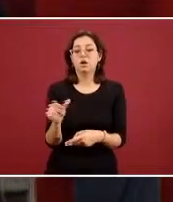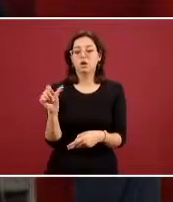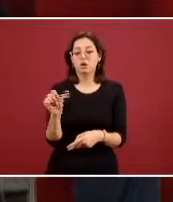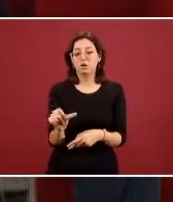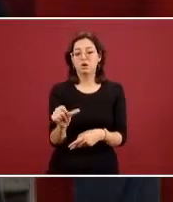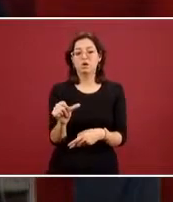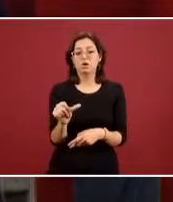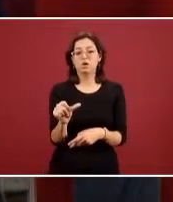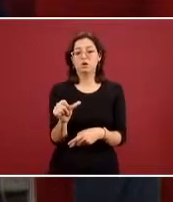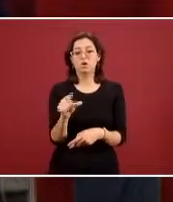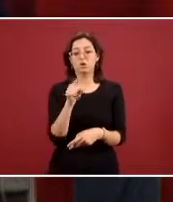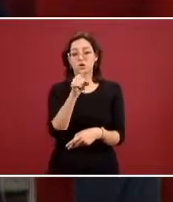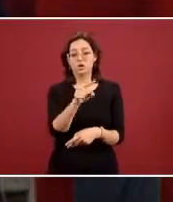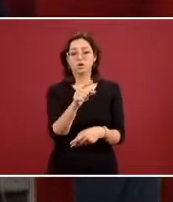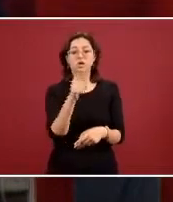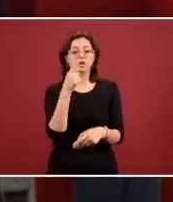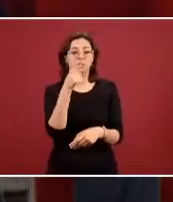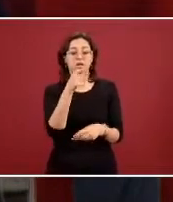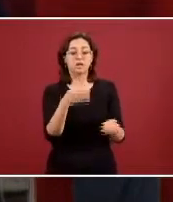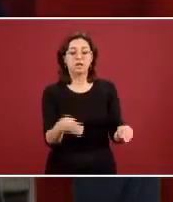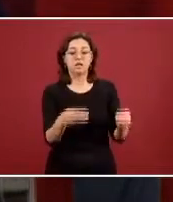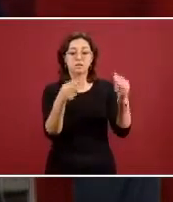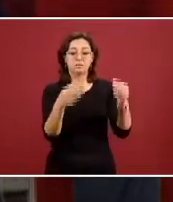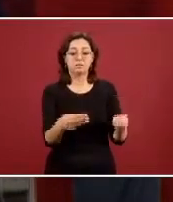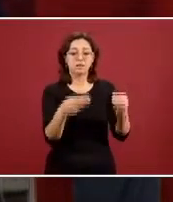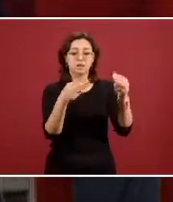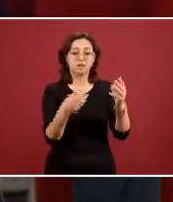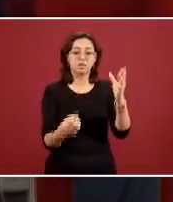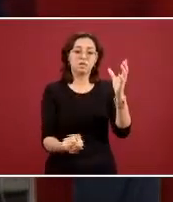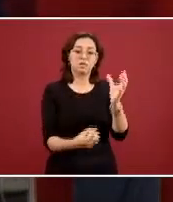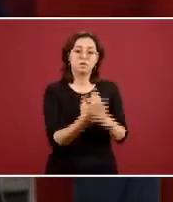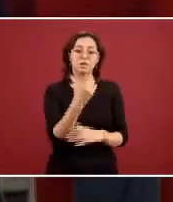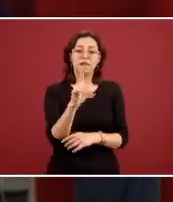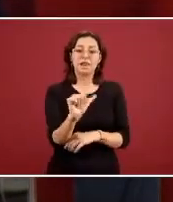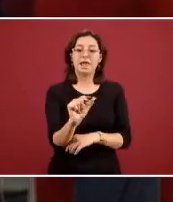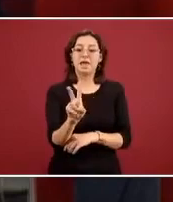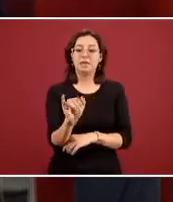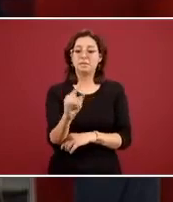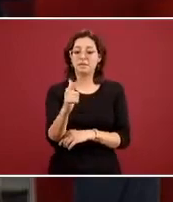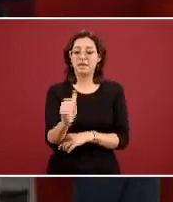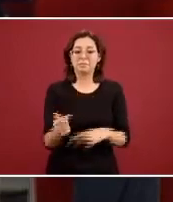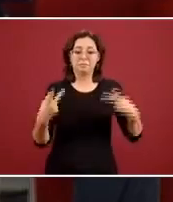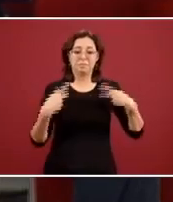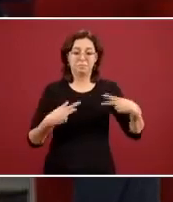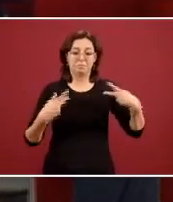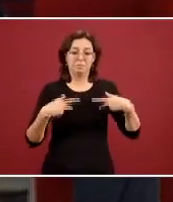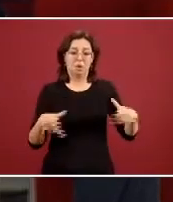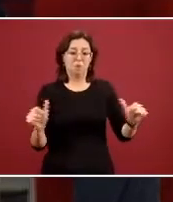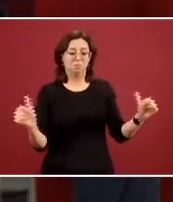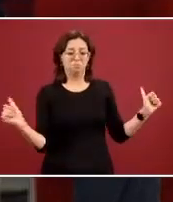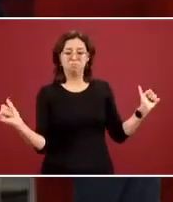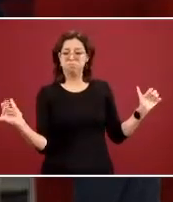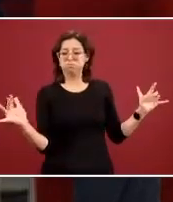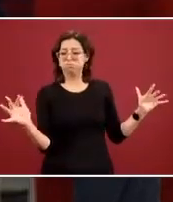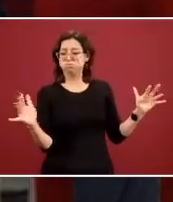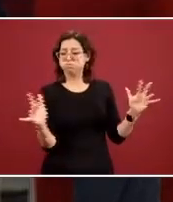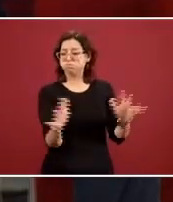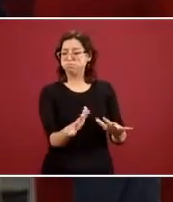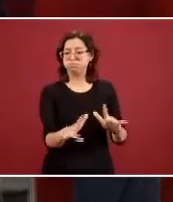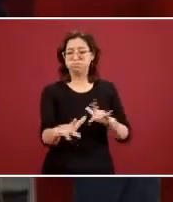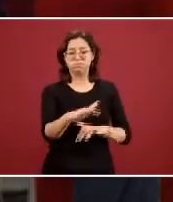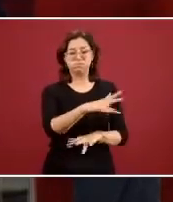en el mercado de la viga la nueva viga pues muchísima gente parecía un mar hoy de gente precisamente